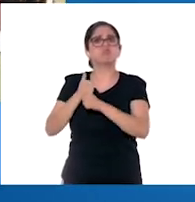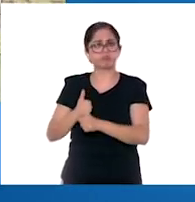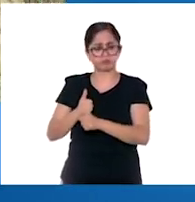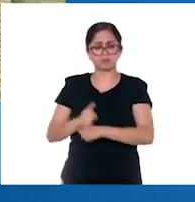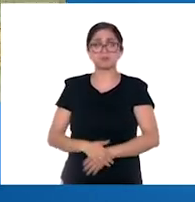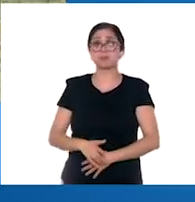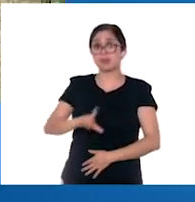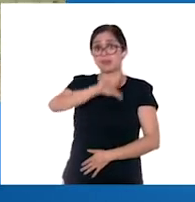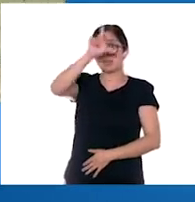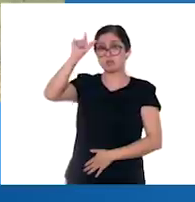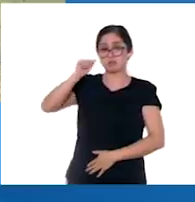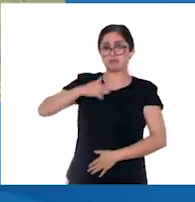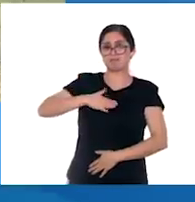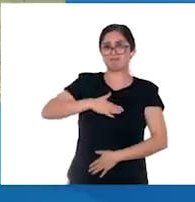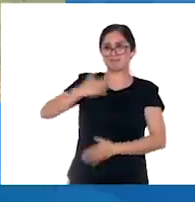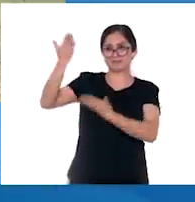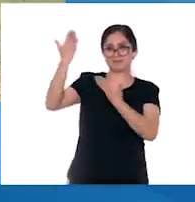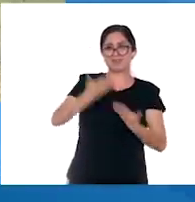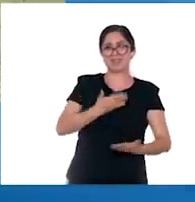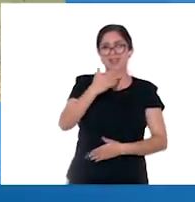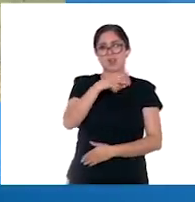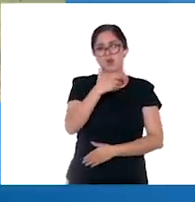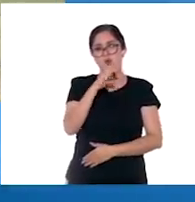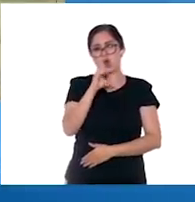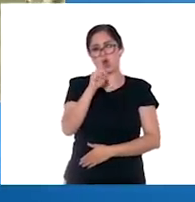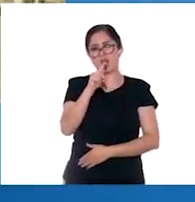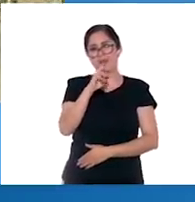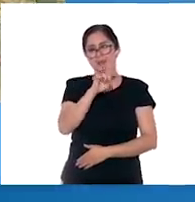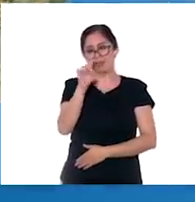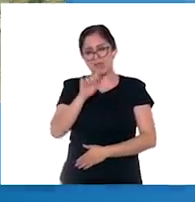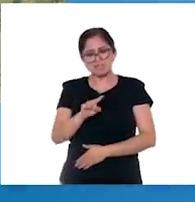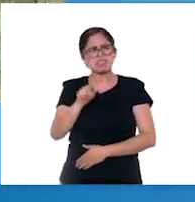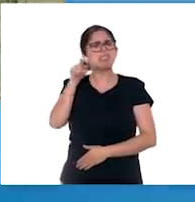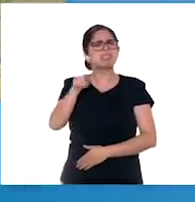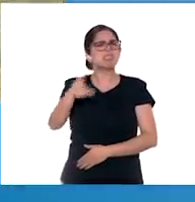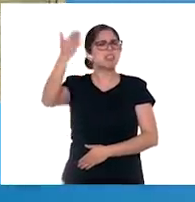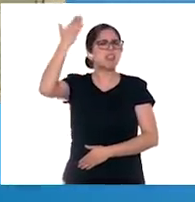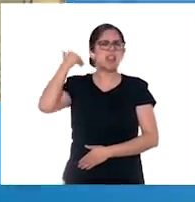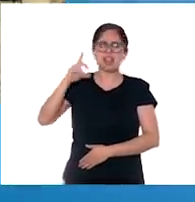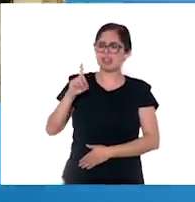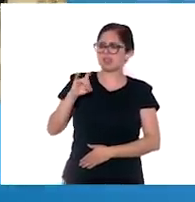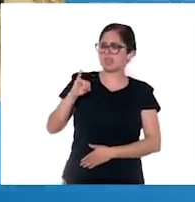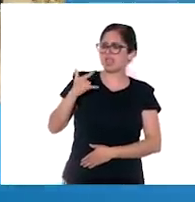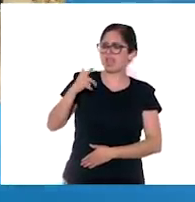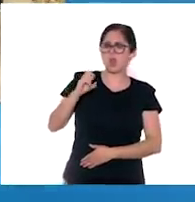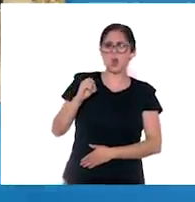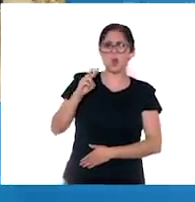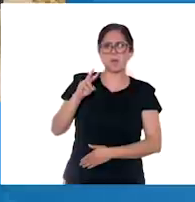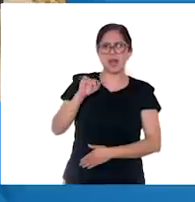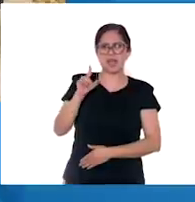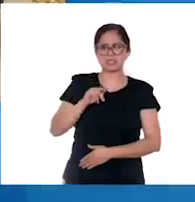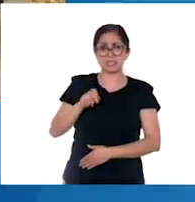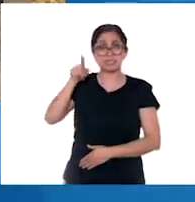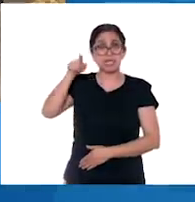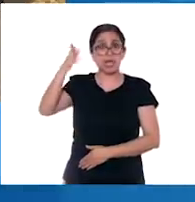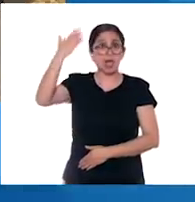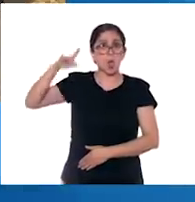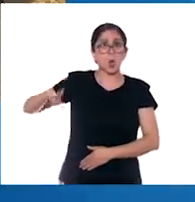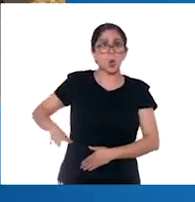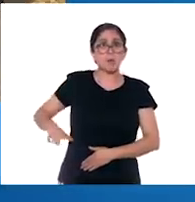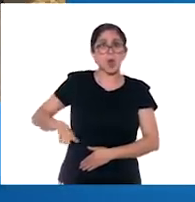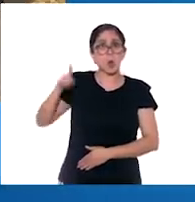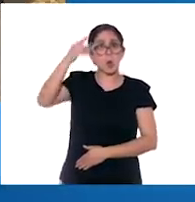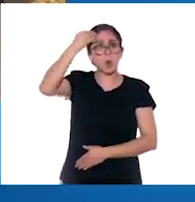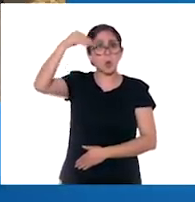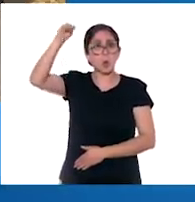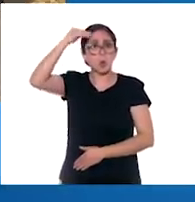Antes de la llegada de Hernán Cortés a Tenochtitlán, hubo dos expediciones bajo el mando de Diego Velázquez. Velázquez, además, era gobernador de Cuba, pues la